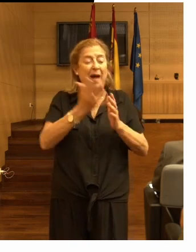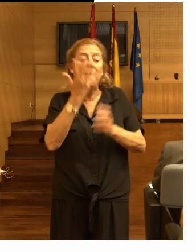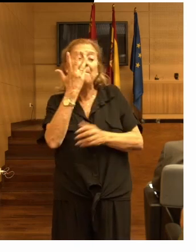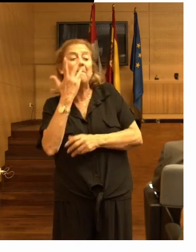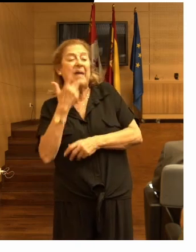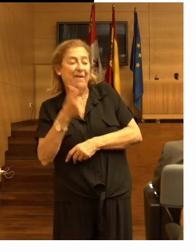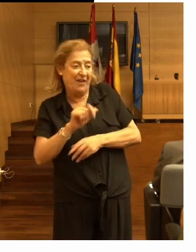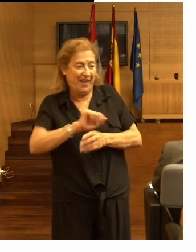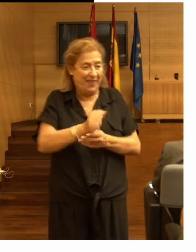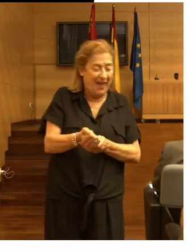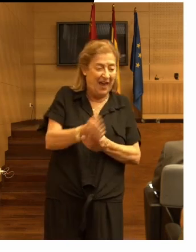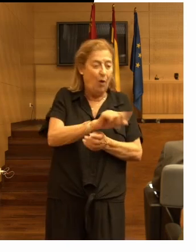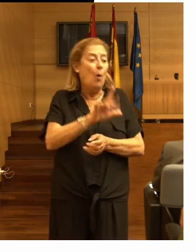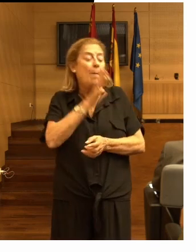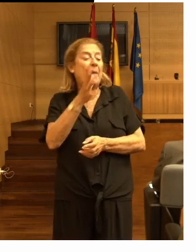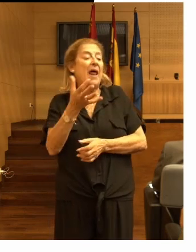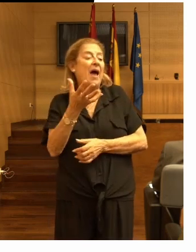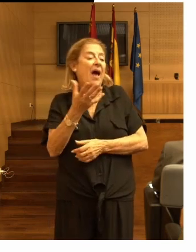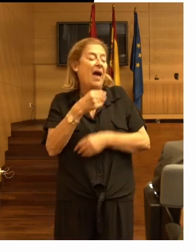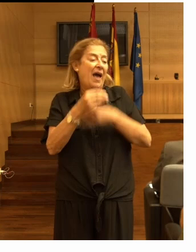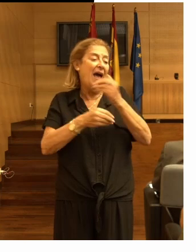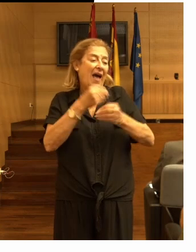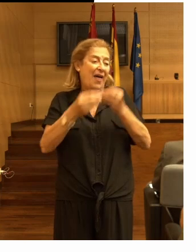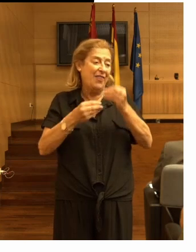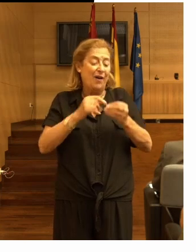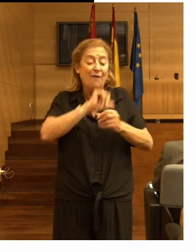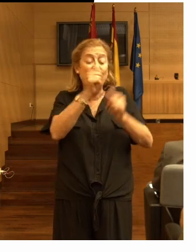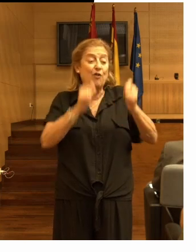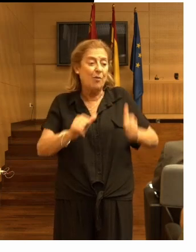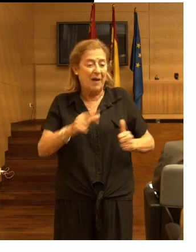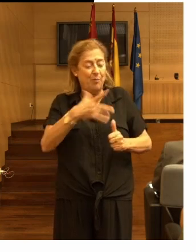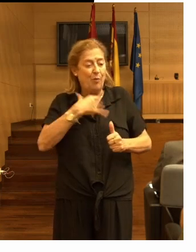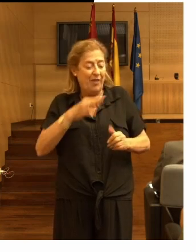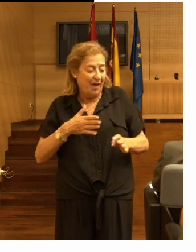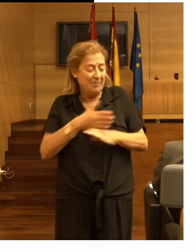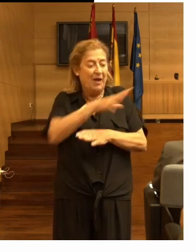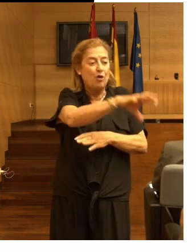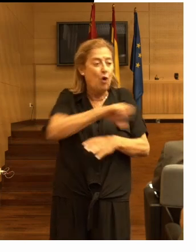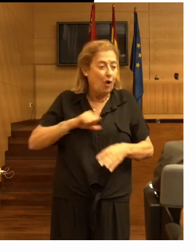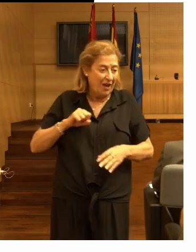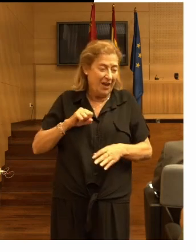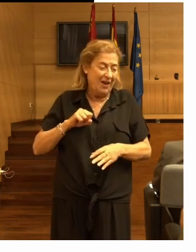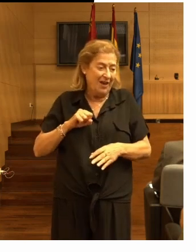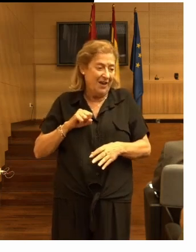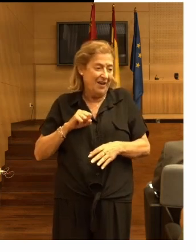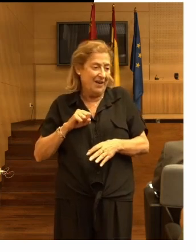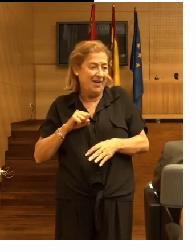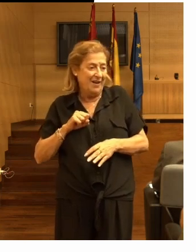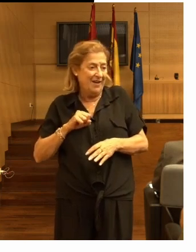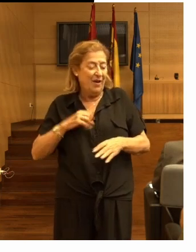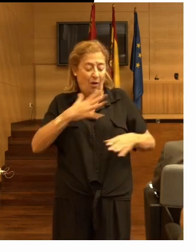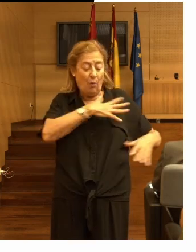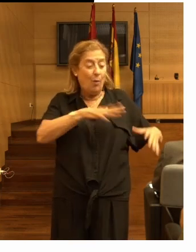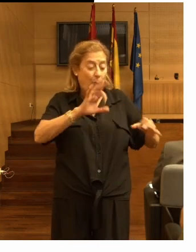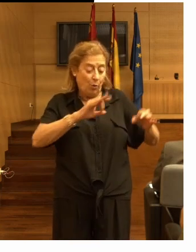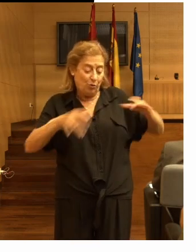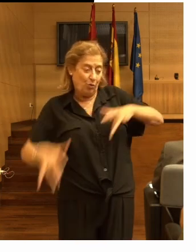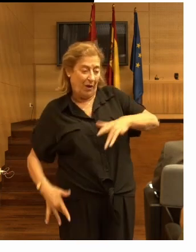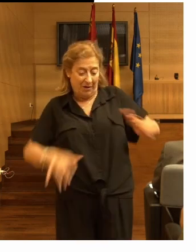o para ponerse de una forma que pueda acceder a las partes de su cuerpo